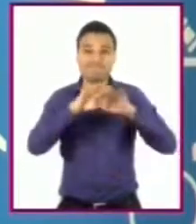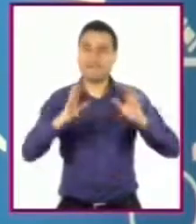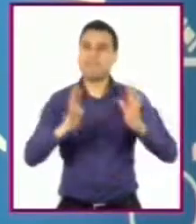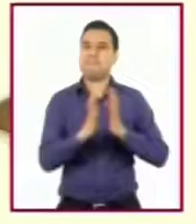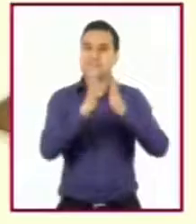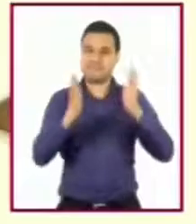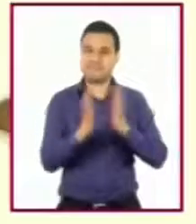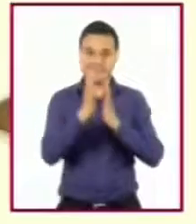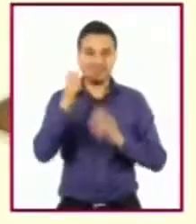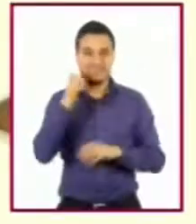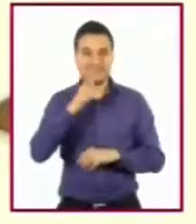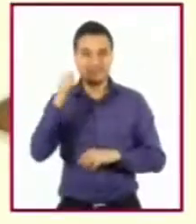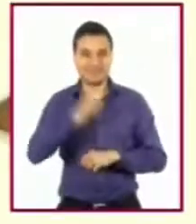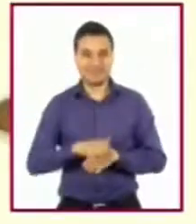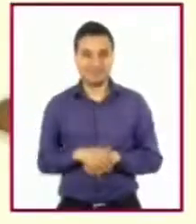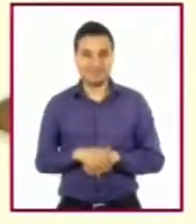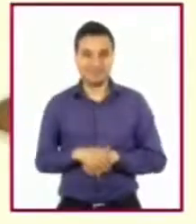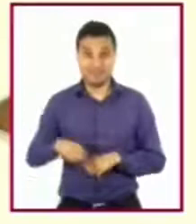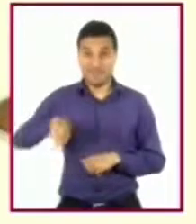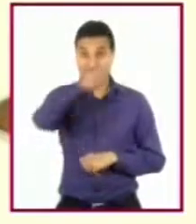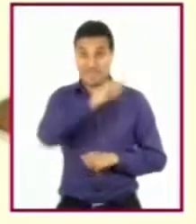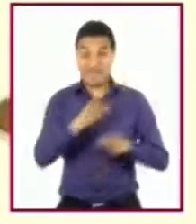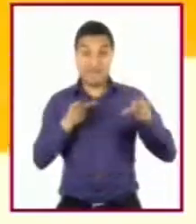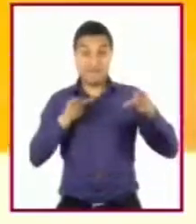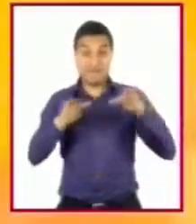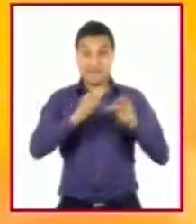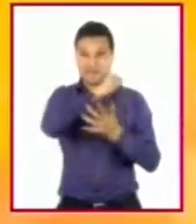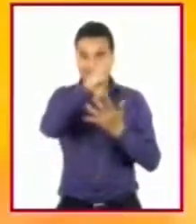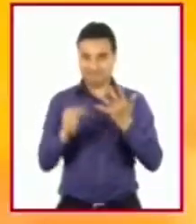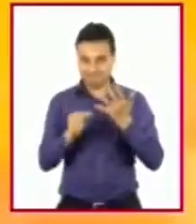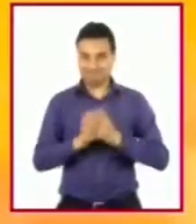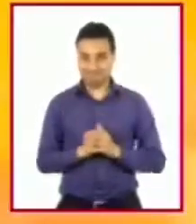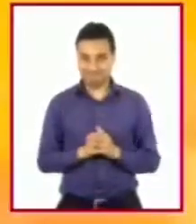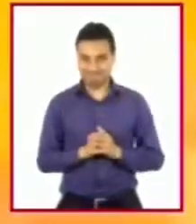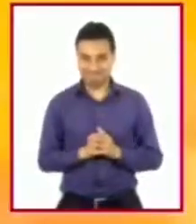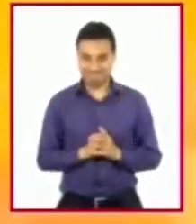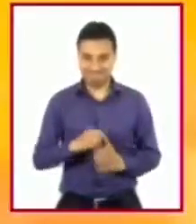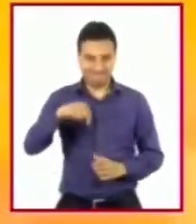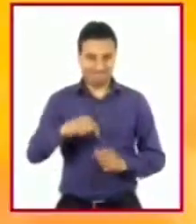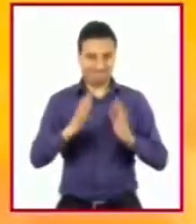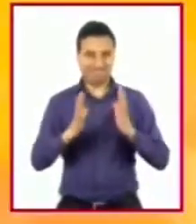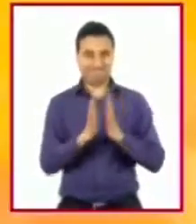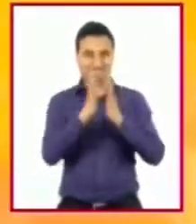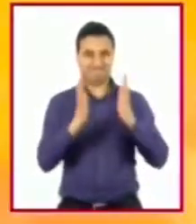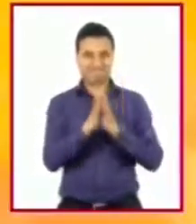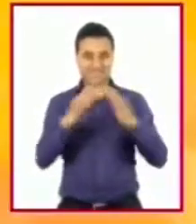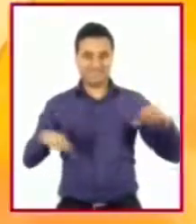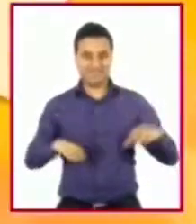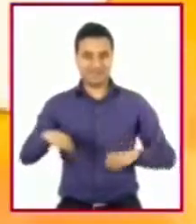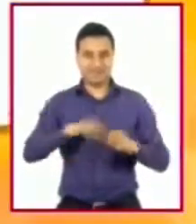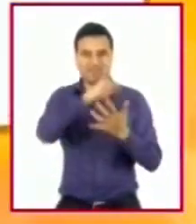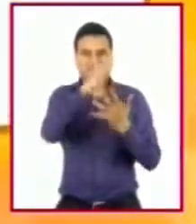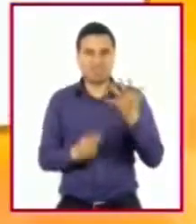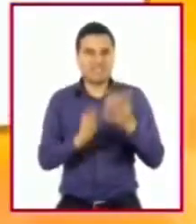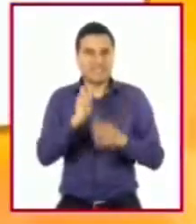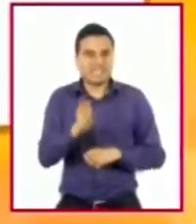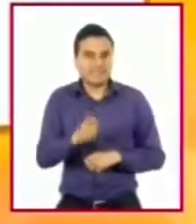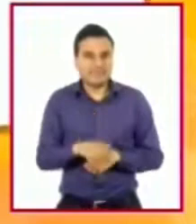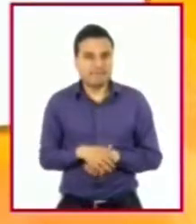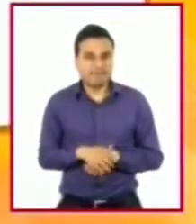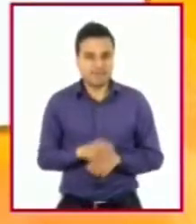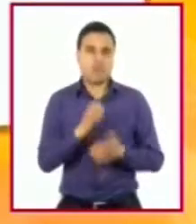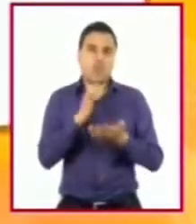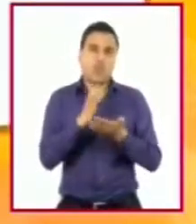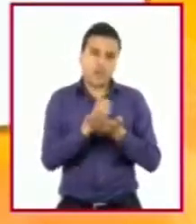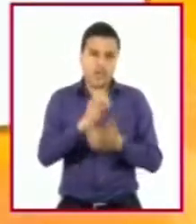sugerimos. Preparen los siguientes materiales. Para realizar la actividad necesitarán un cuaderno u